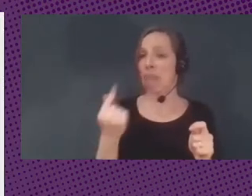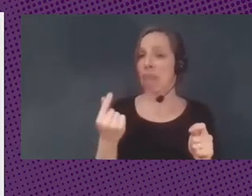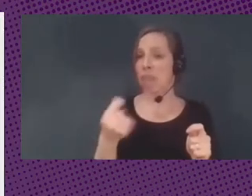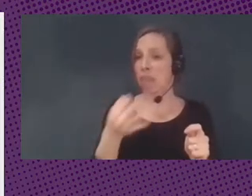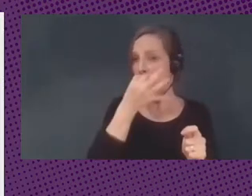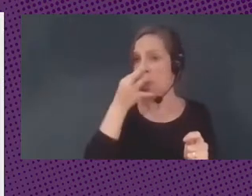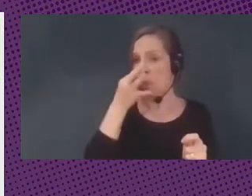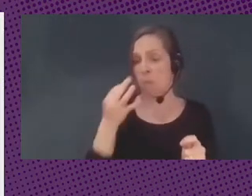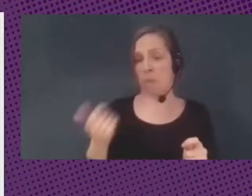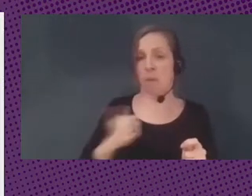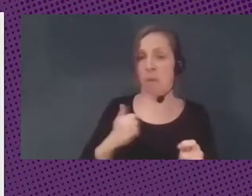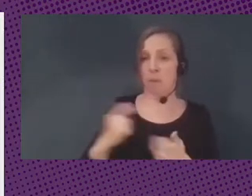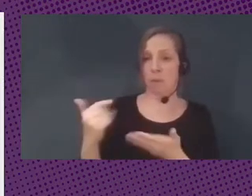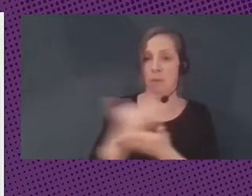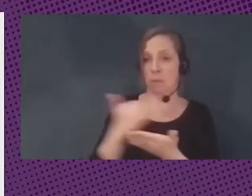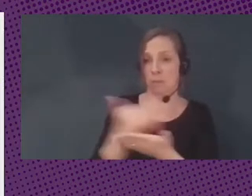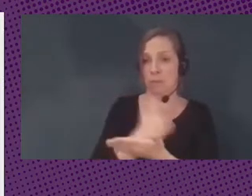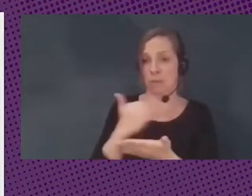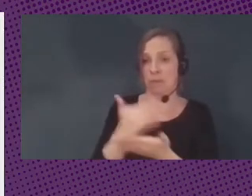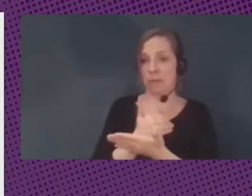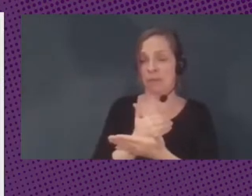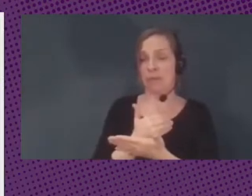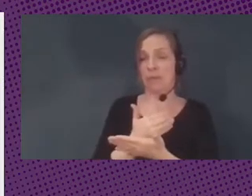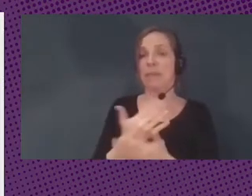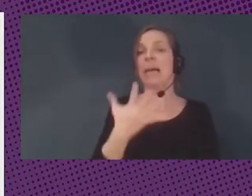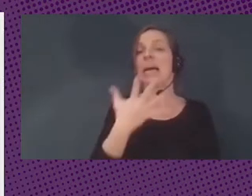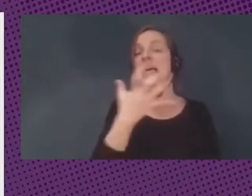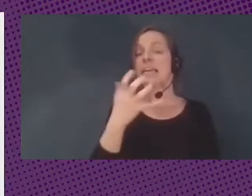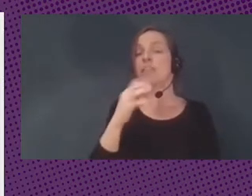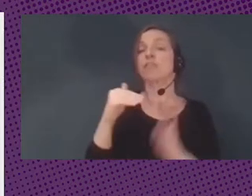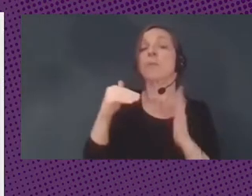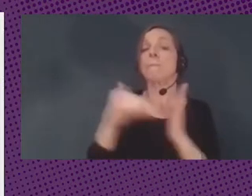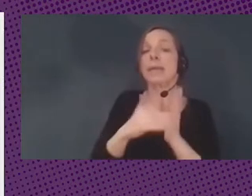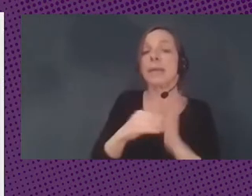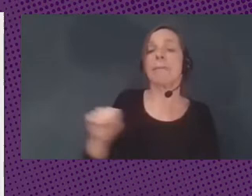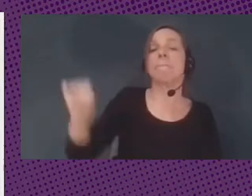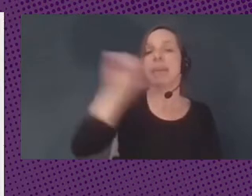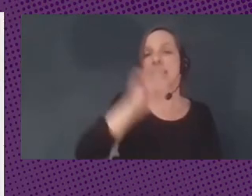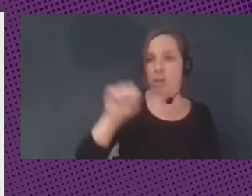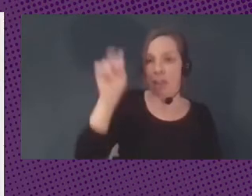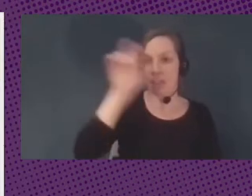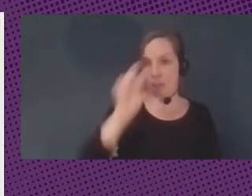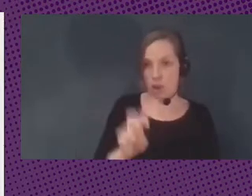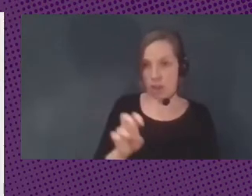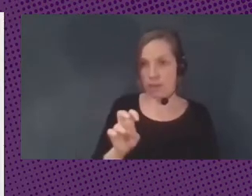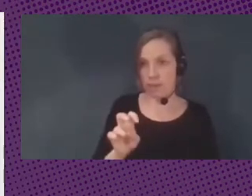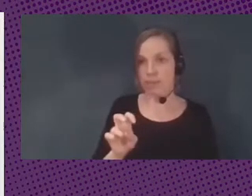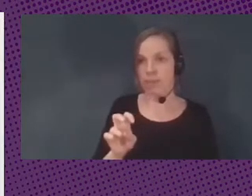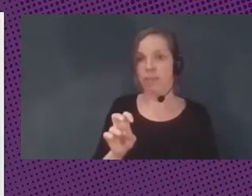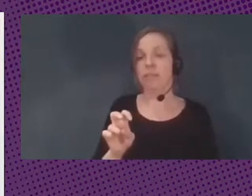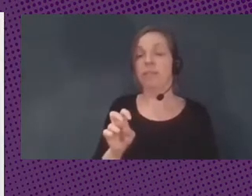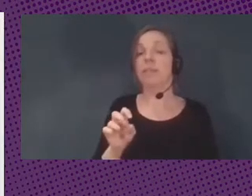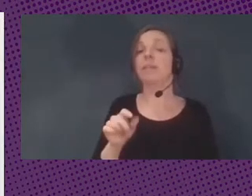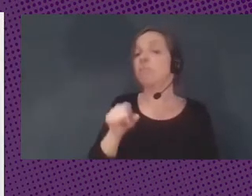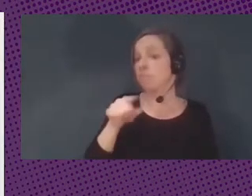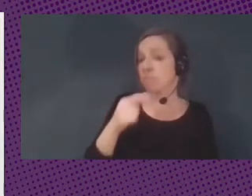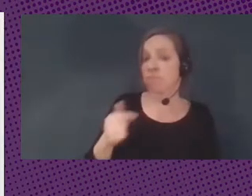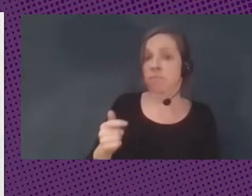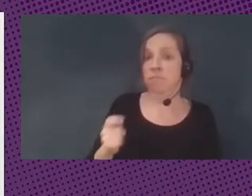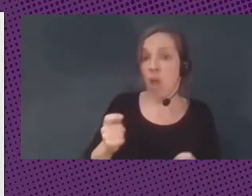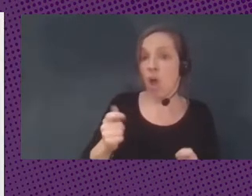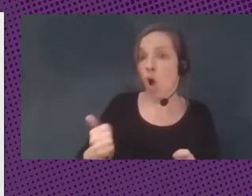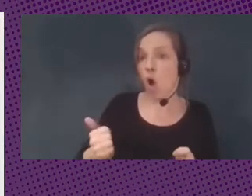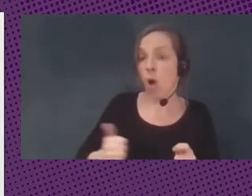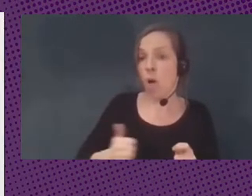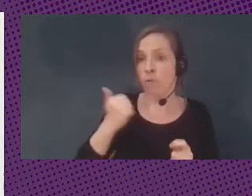denominaron la mina de oro de 500 mil millones de dólares y es una oportunidad para que a